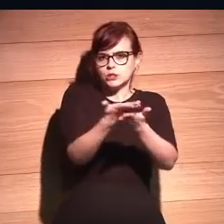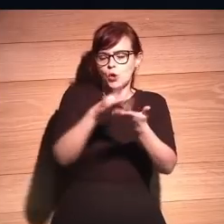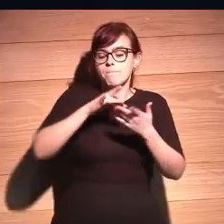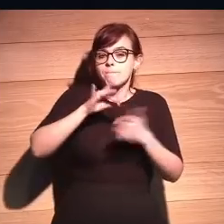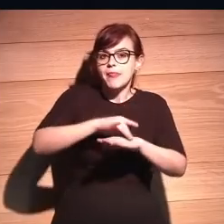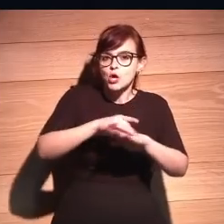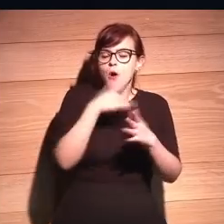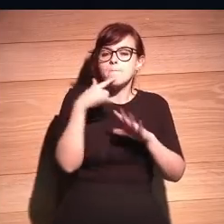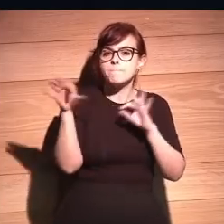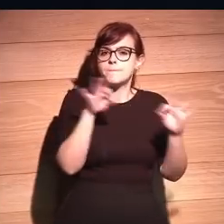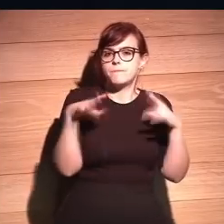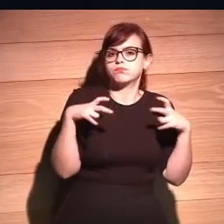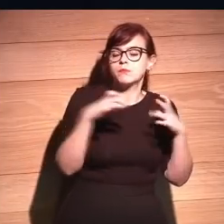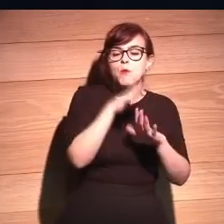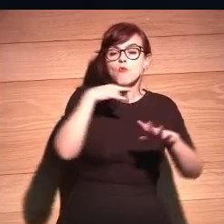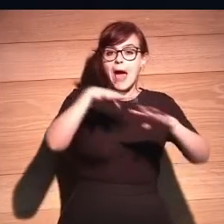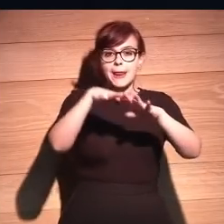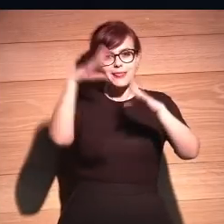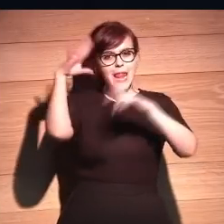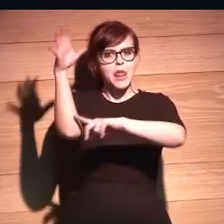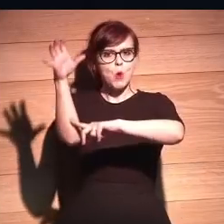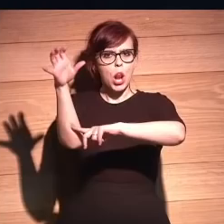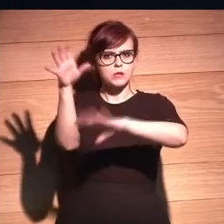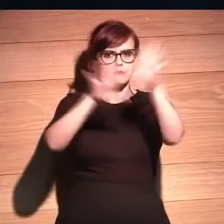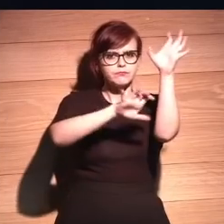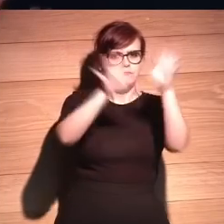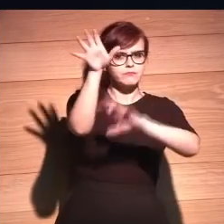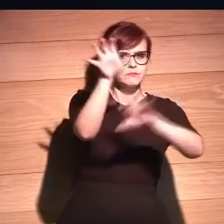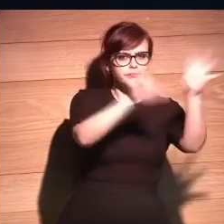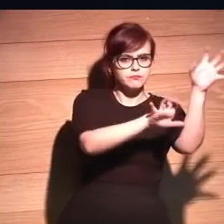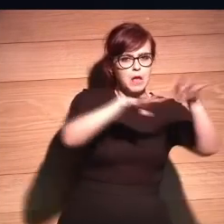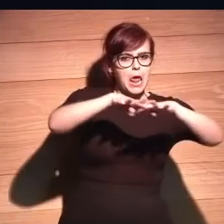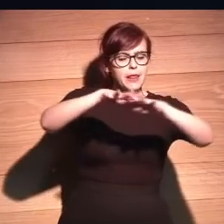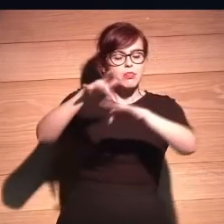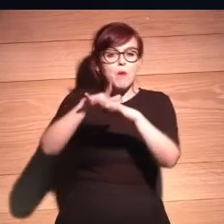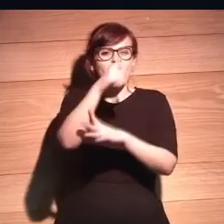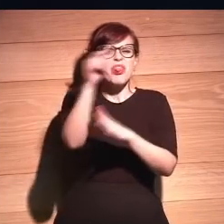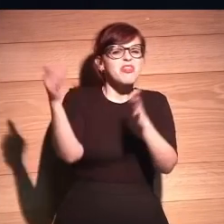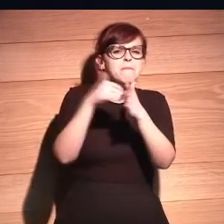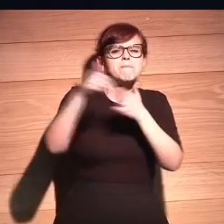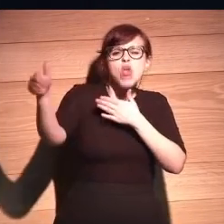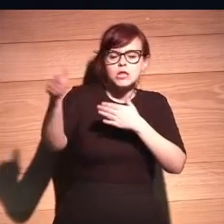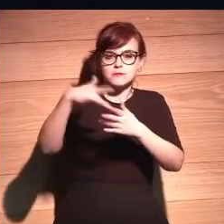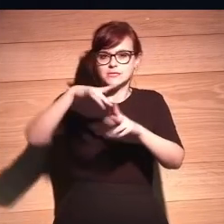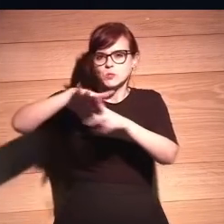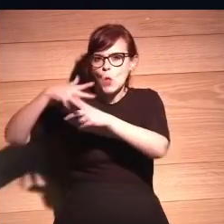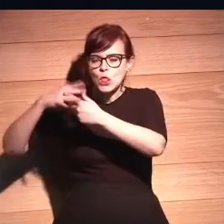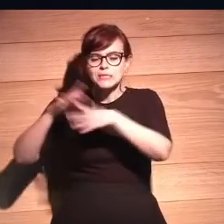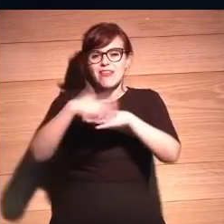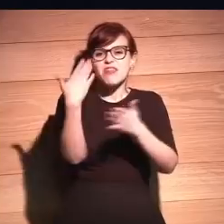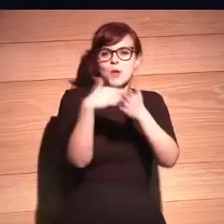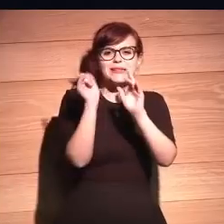Pero en cambio yo puedo ahora entrenar a una red neuronal con 100 millones de casos, 5.000